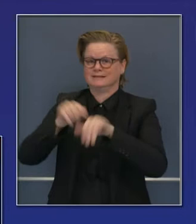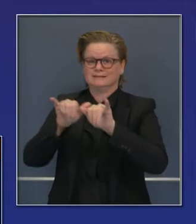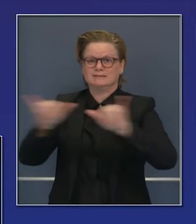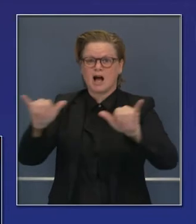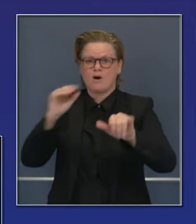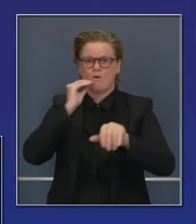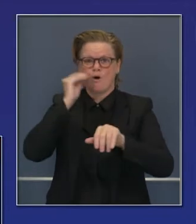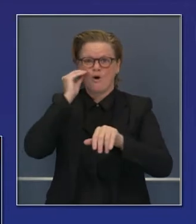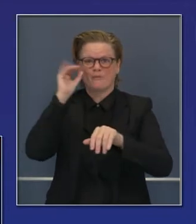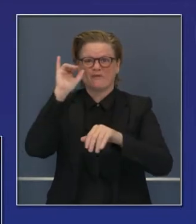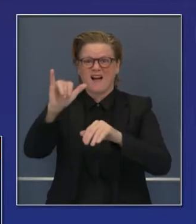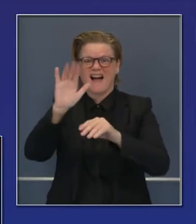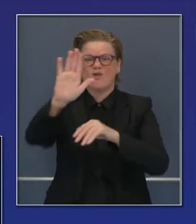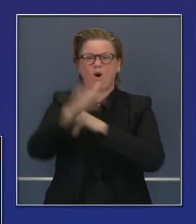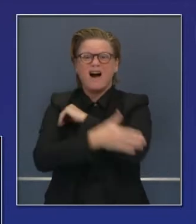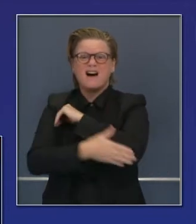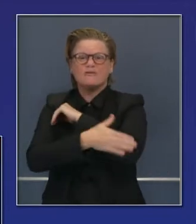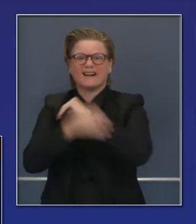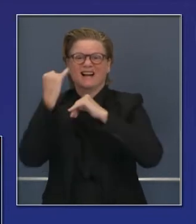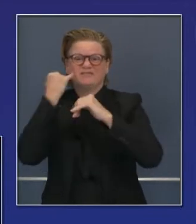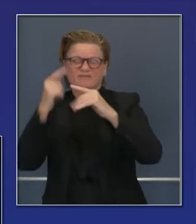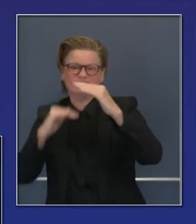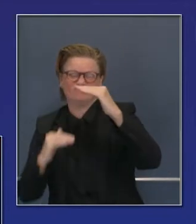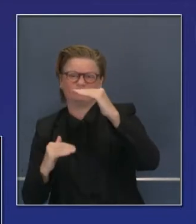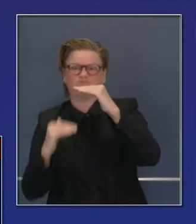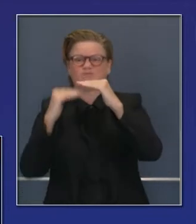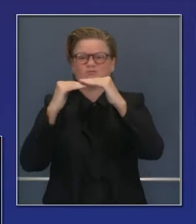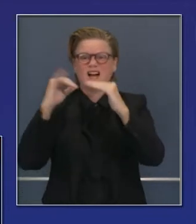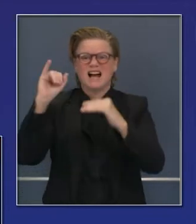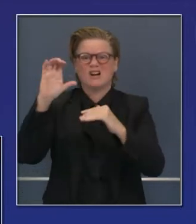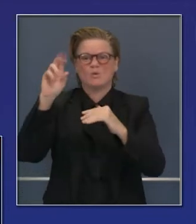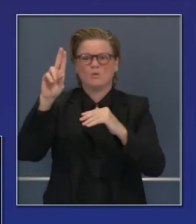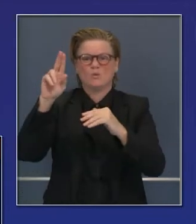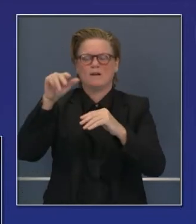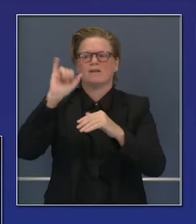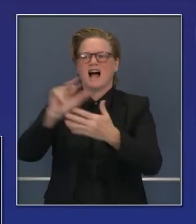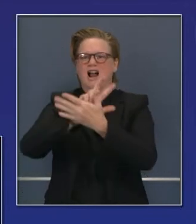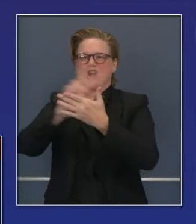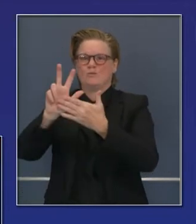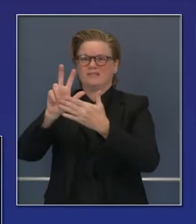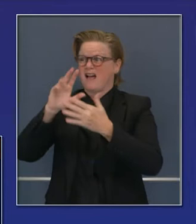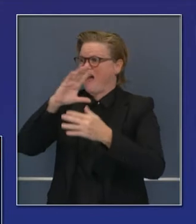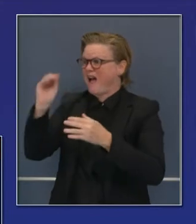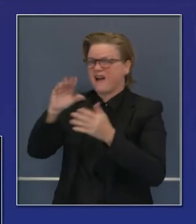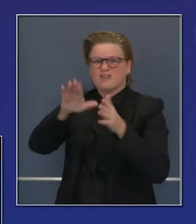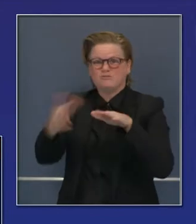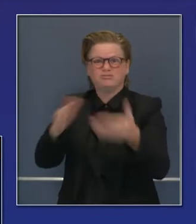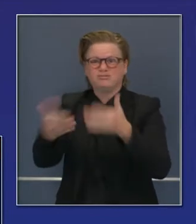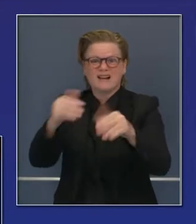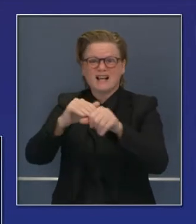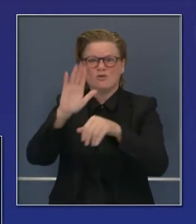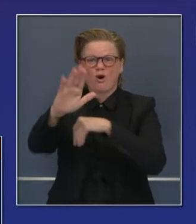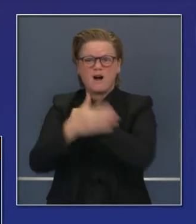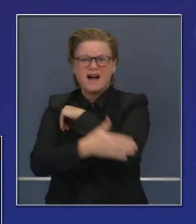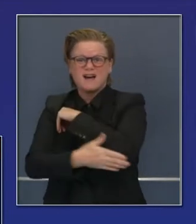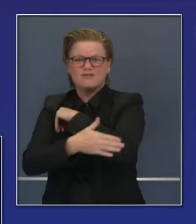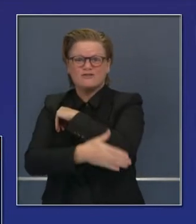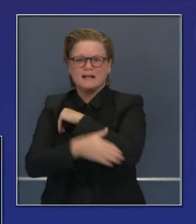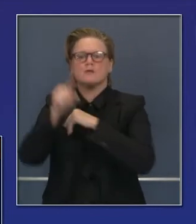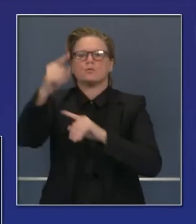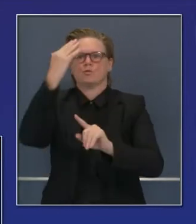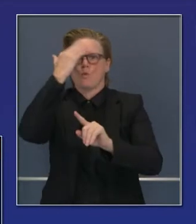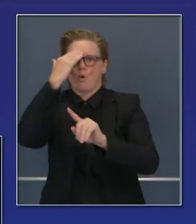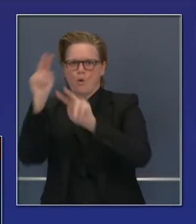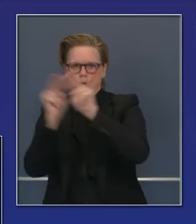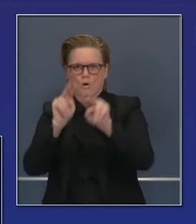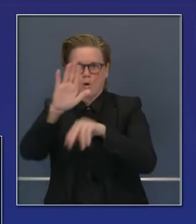quedarse en casa, al ver un aumento en las hospitalizaciones e ingresos a unidades de cuidados intensivos y el número de bajas en California,